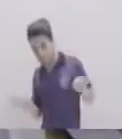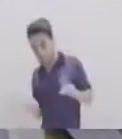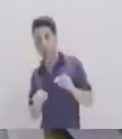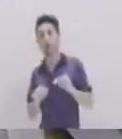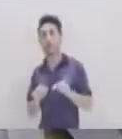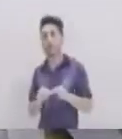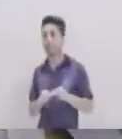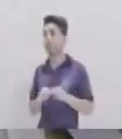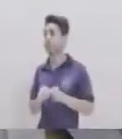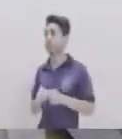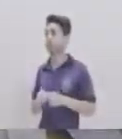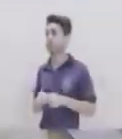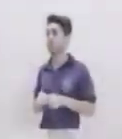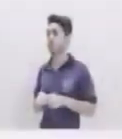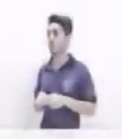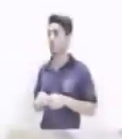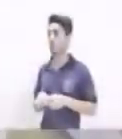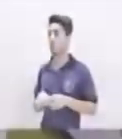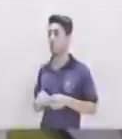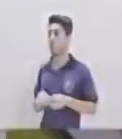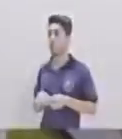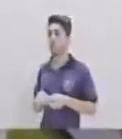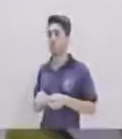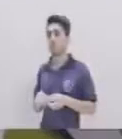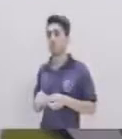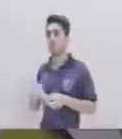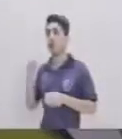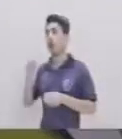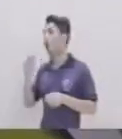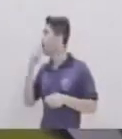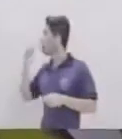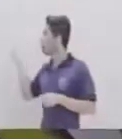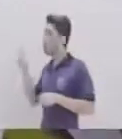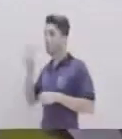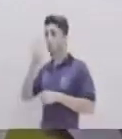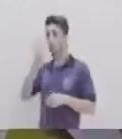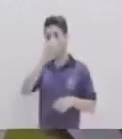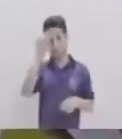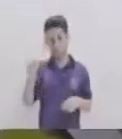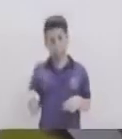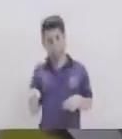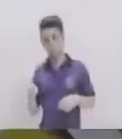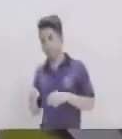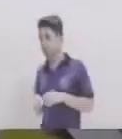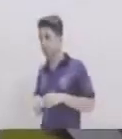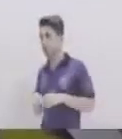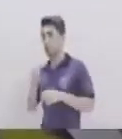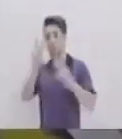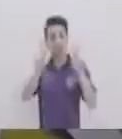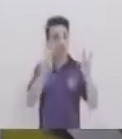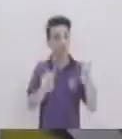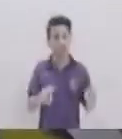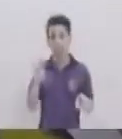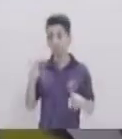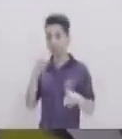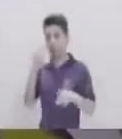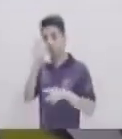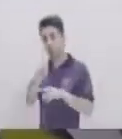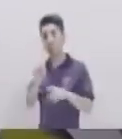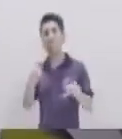es que me den Los tres lados Entonces ahora veamos En estos cuatro triángulos Como son dos casos De cada uno